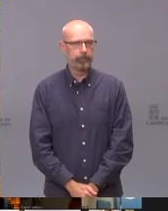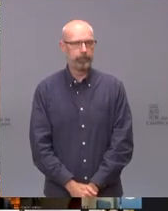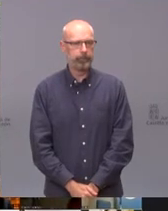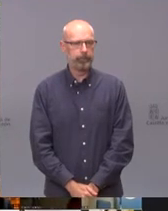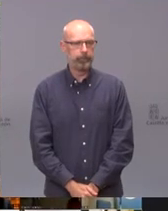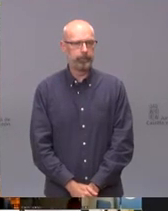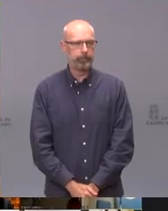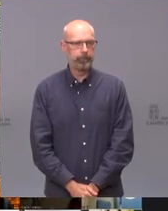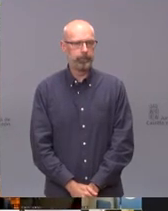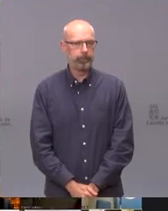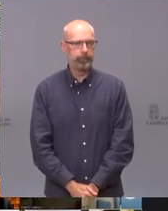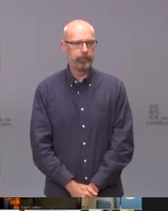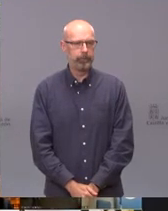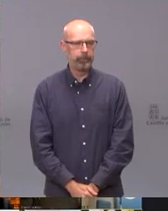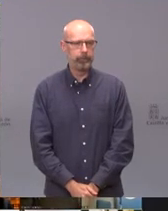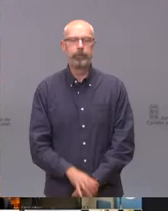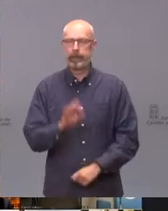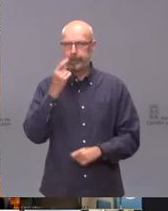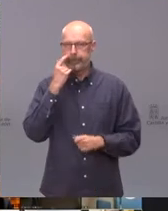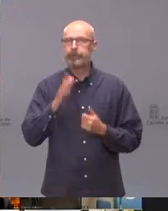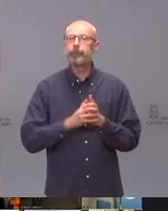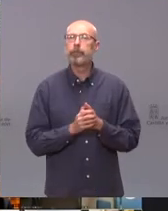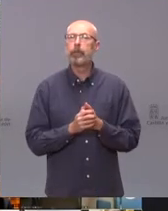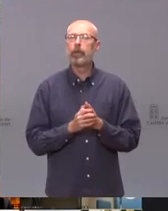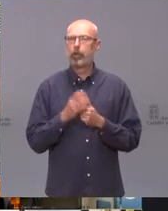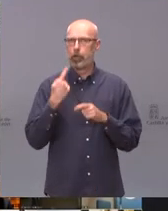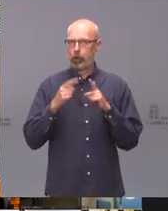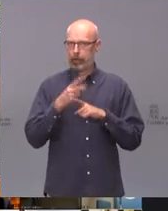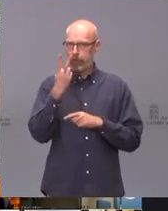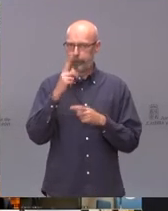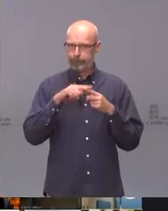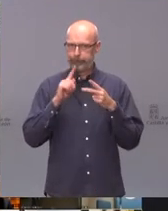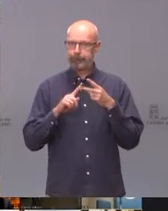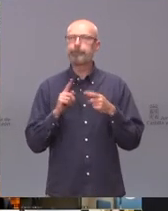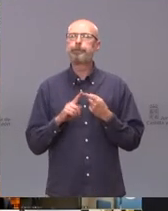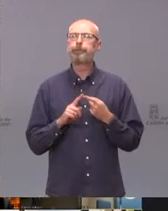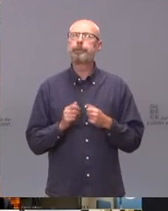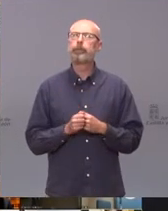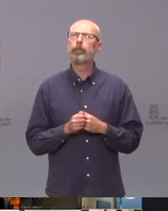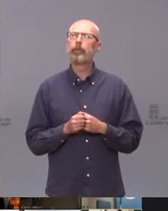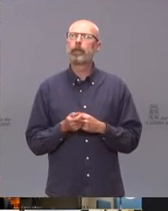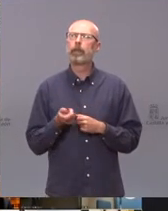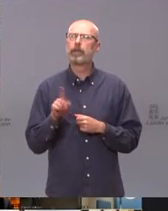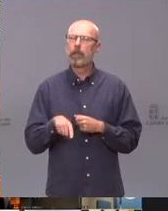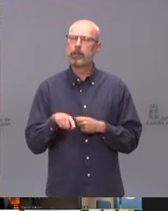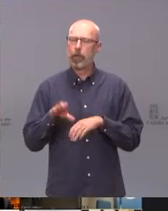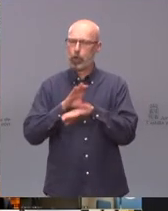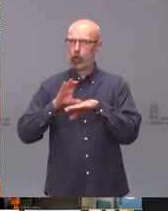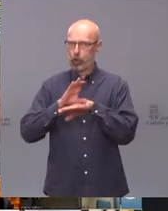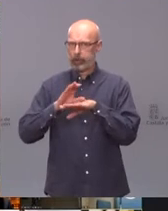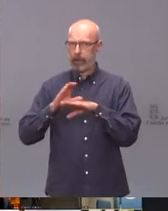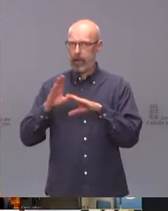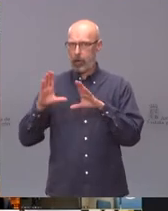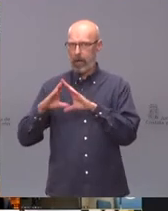Es que no me encontraba en la A. Un par de cuestiones. También el consejero de Andalucía acaba de